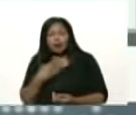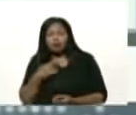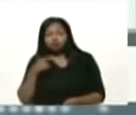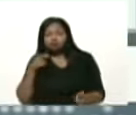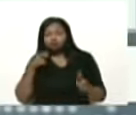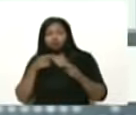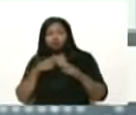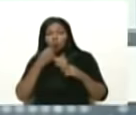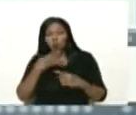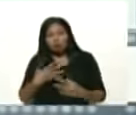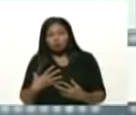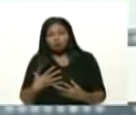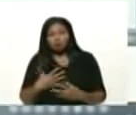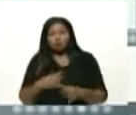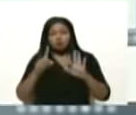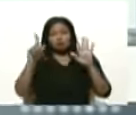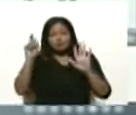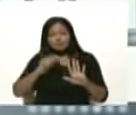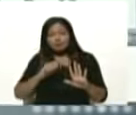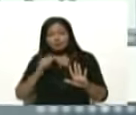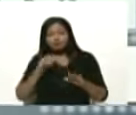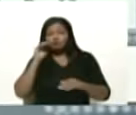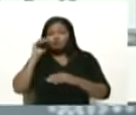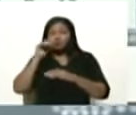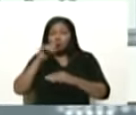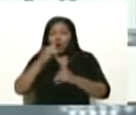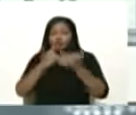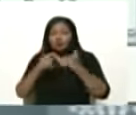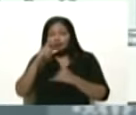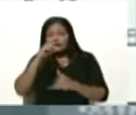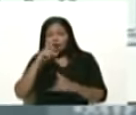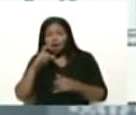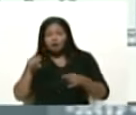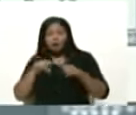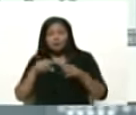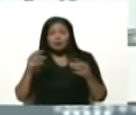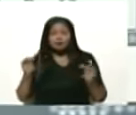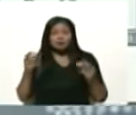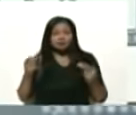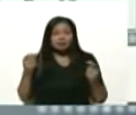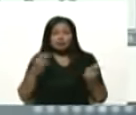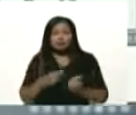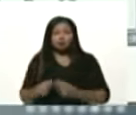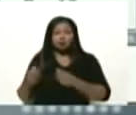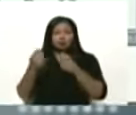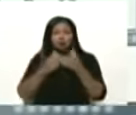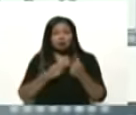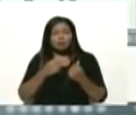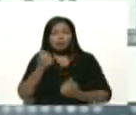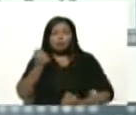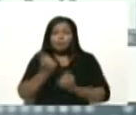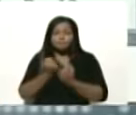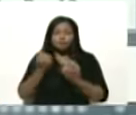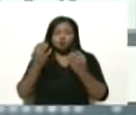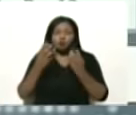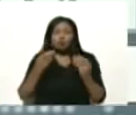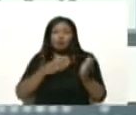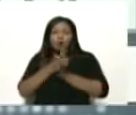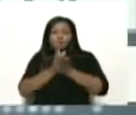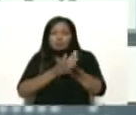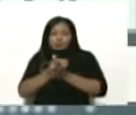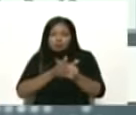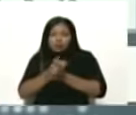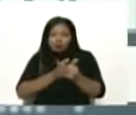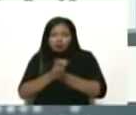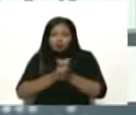definitivamente bueno para el crecimiento económico, para la actividad económica, para el apoyo de los emprendedores, de las